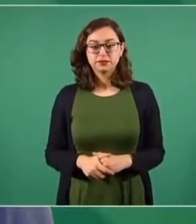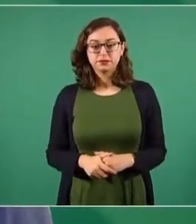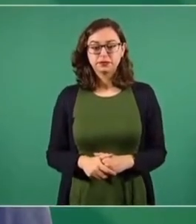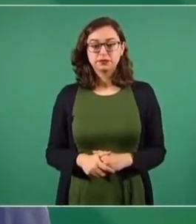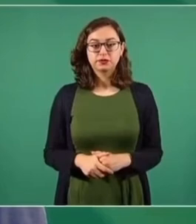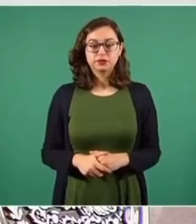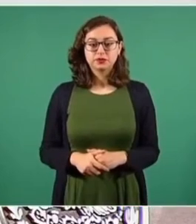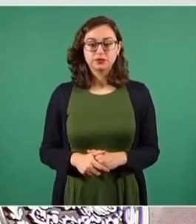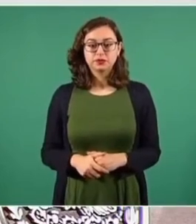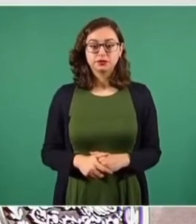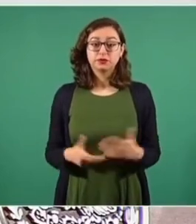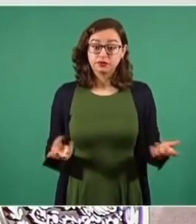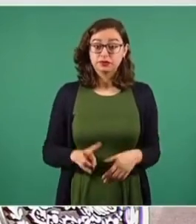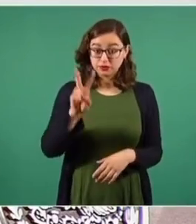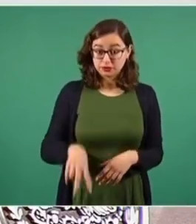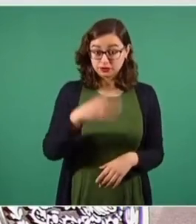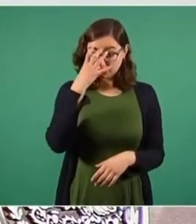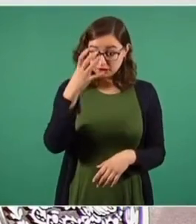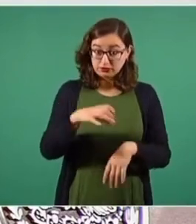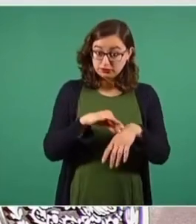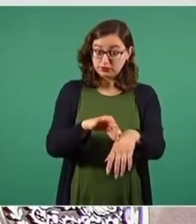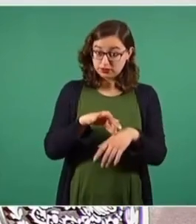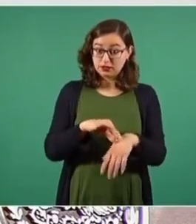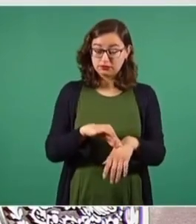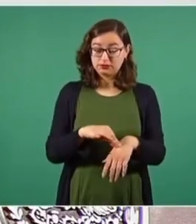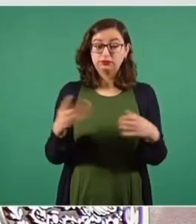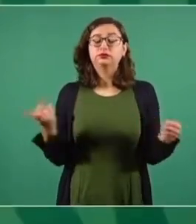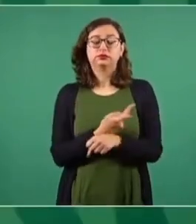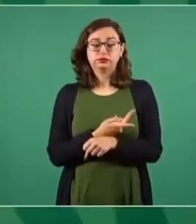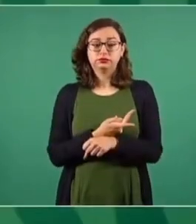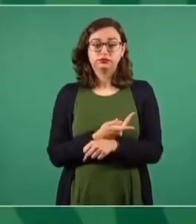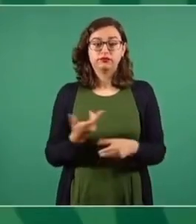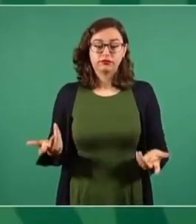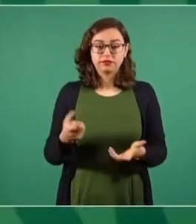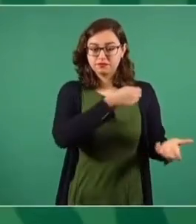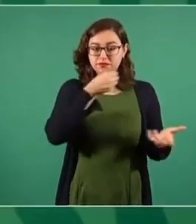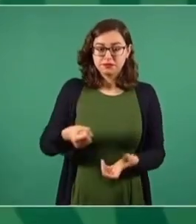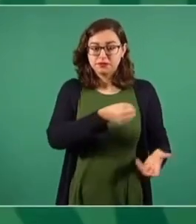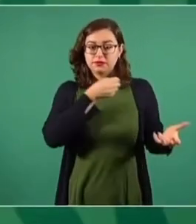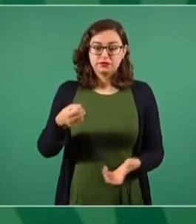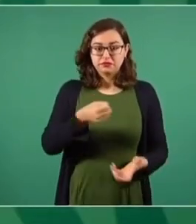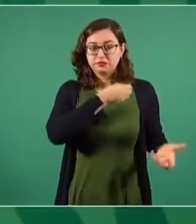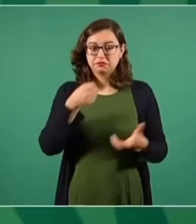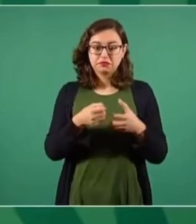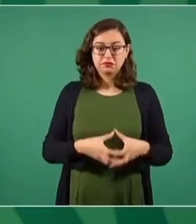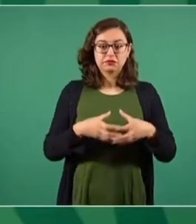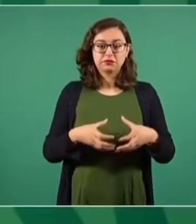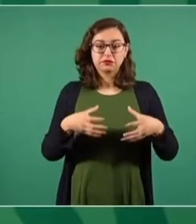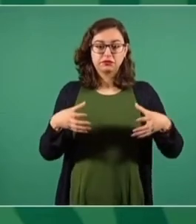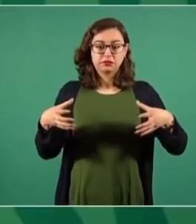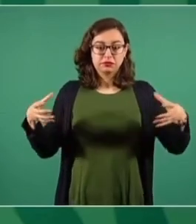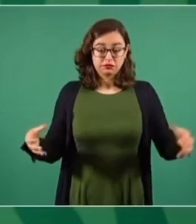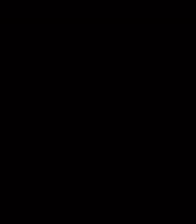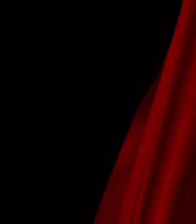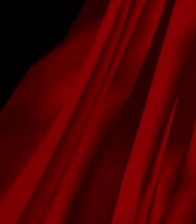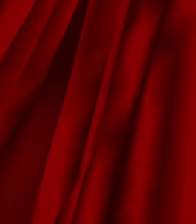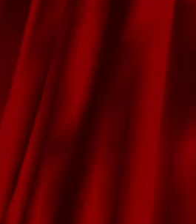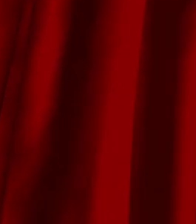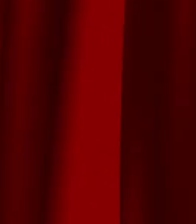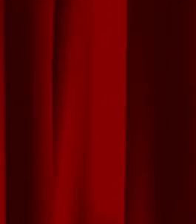Es así lo que les estoy comentando, que está creciendo la inversión extranjera, la inversión foránea.